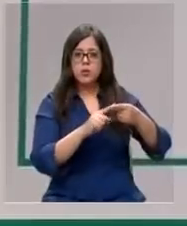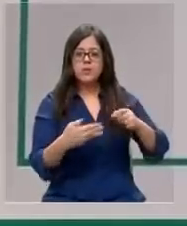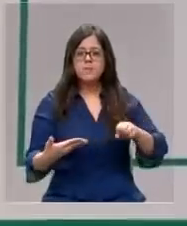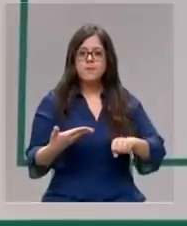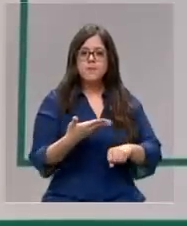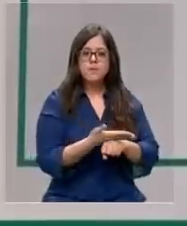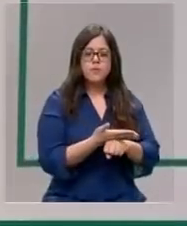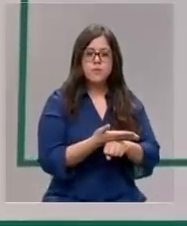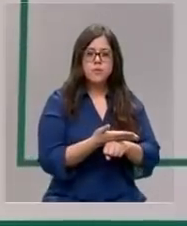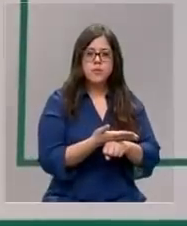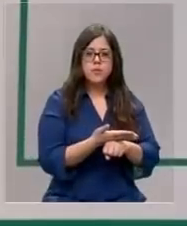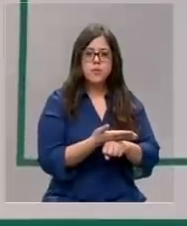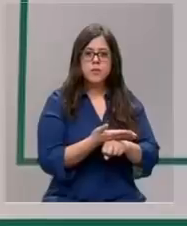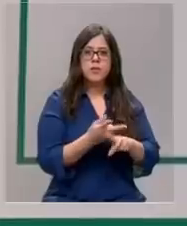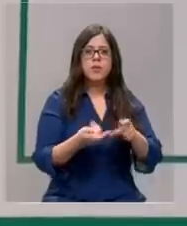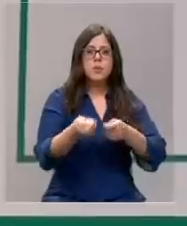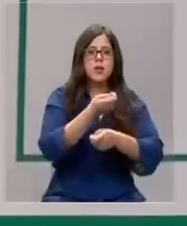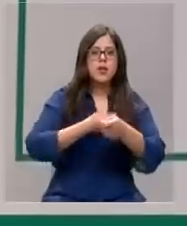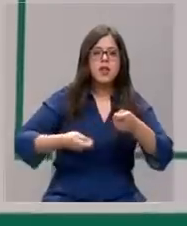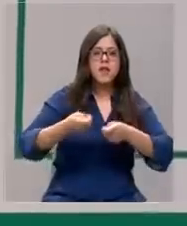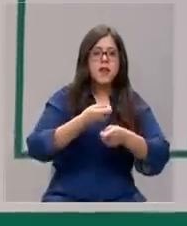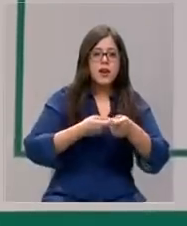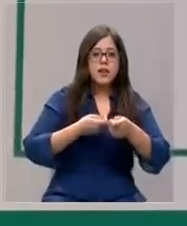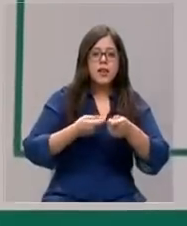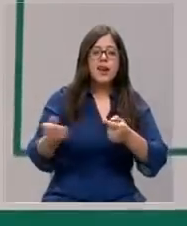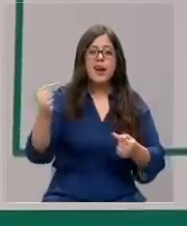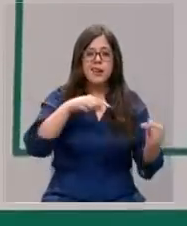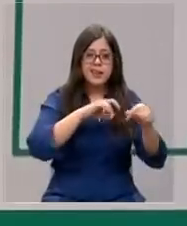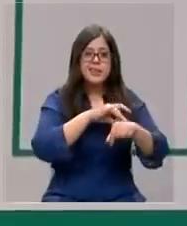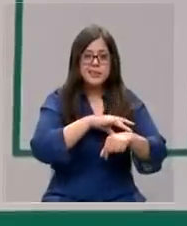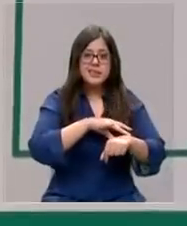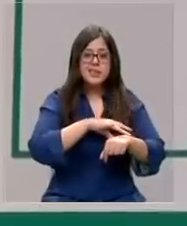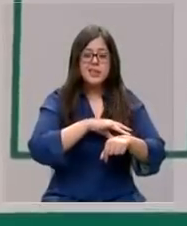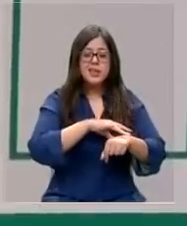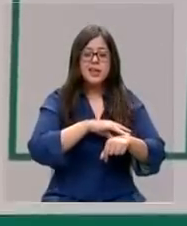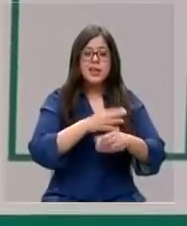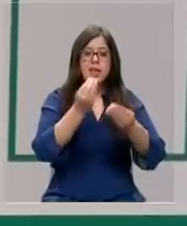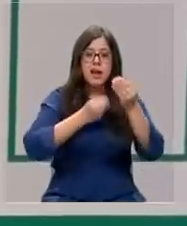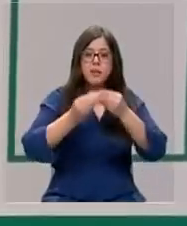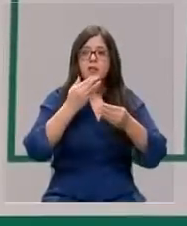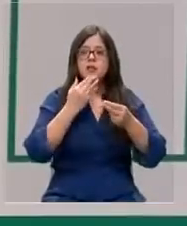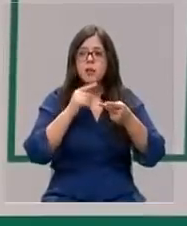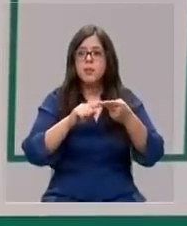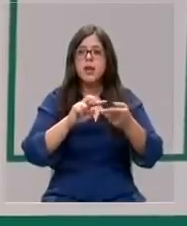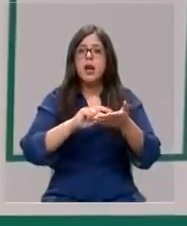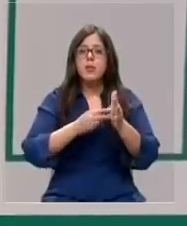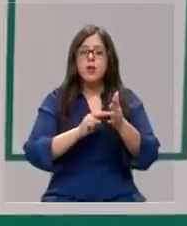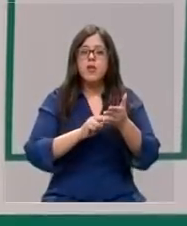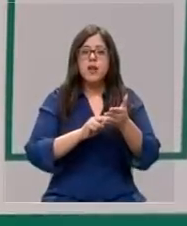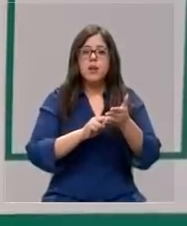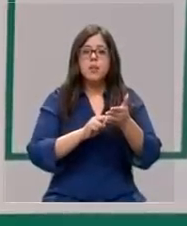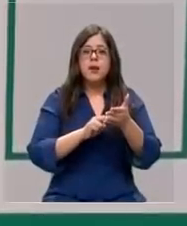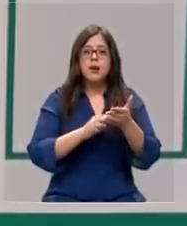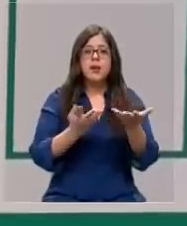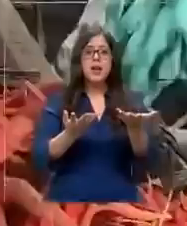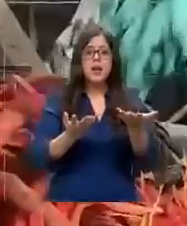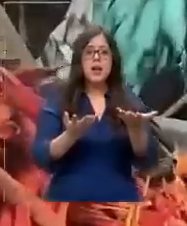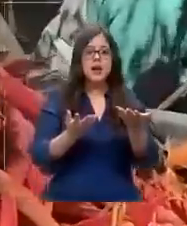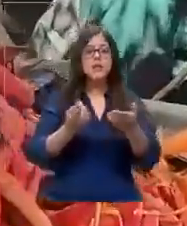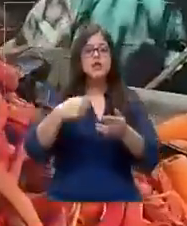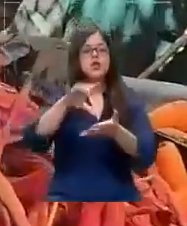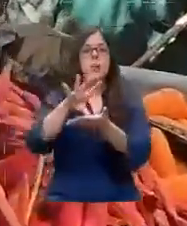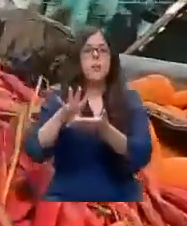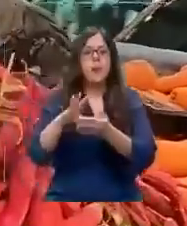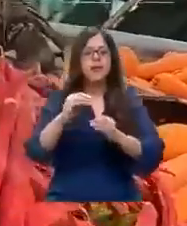demanda de importaciones de alimentos y también por la escasez en la cadena de suministro de los países productores.